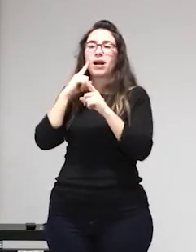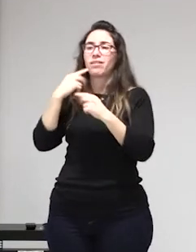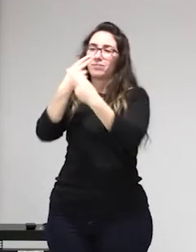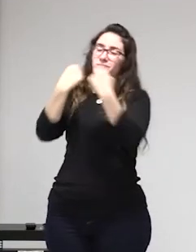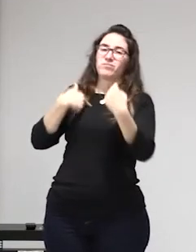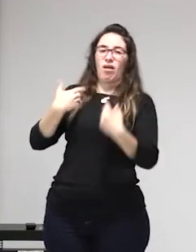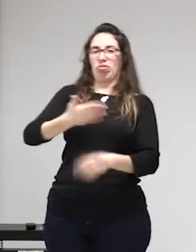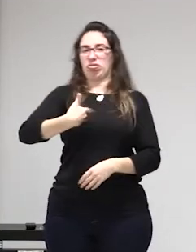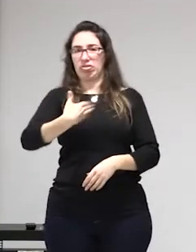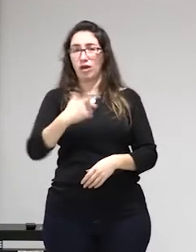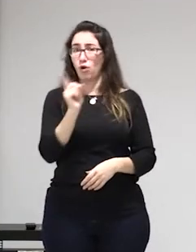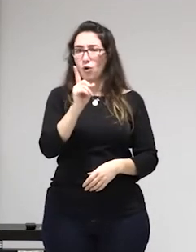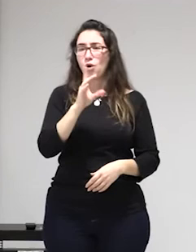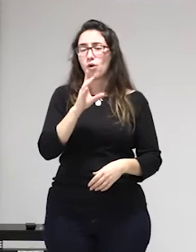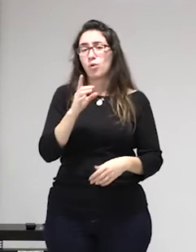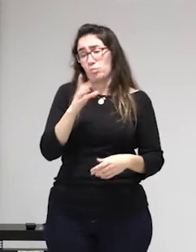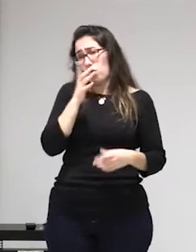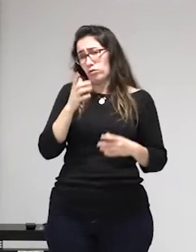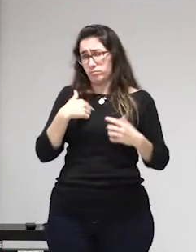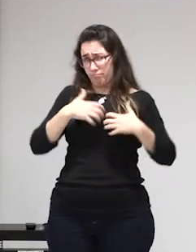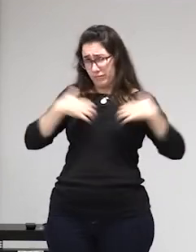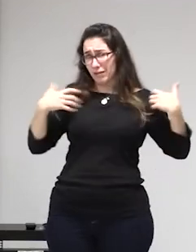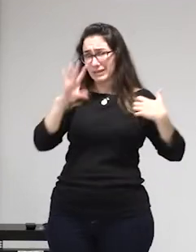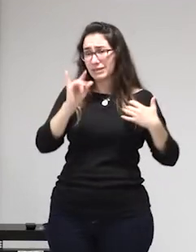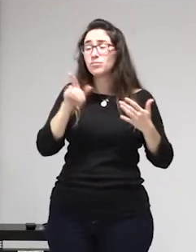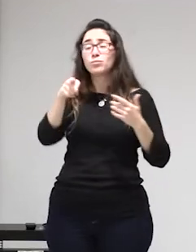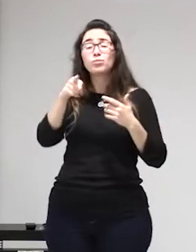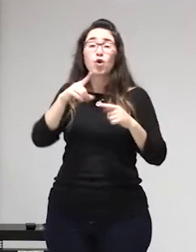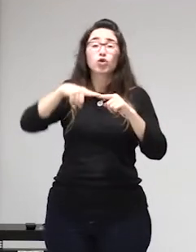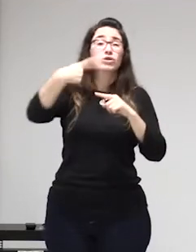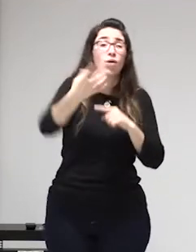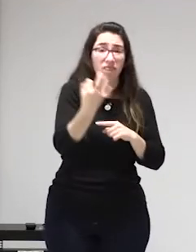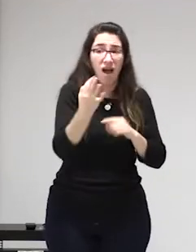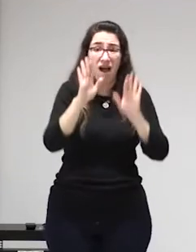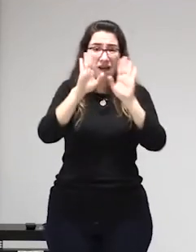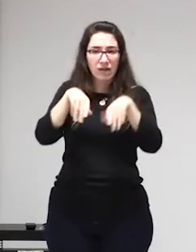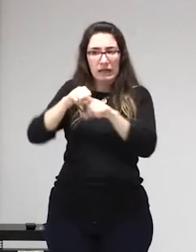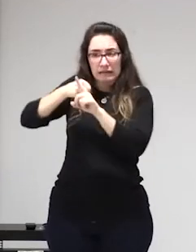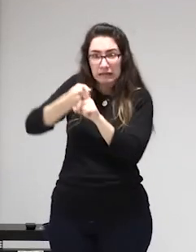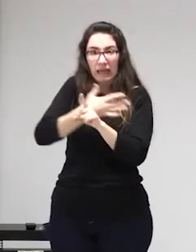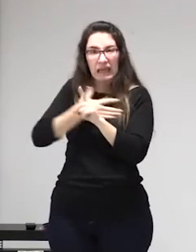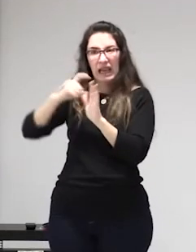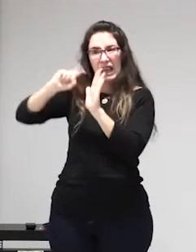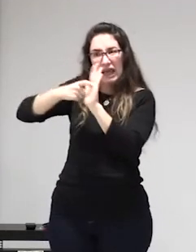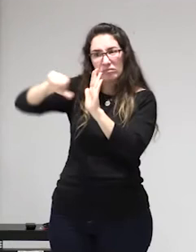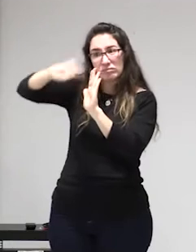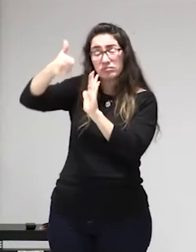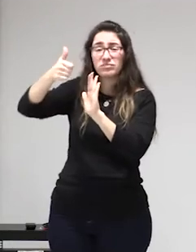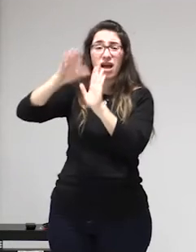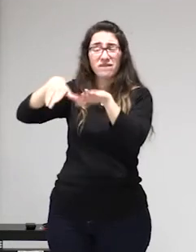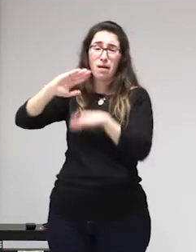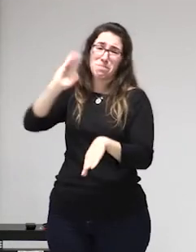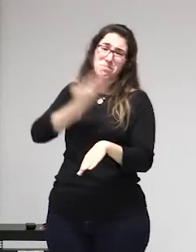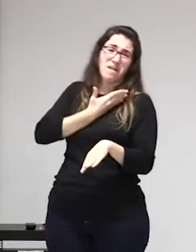estamos en sindicatos algunos partidos políticos como la CUP por ejemplo tuvo a una trabajadora asexual